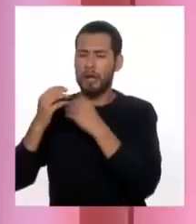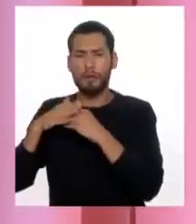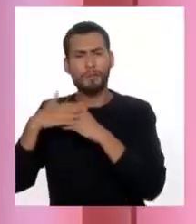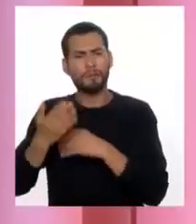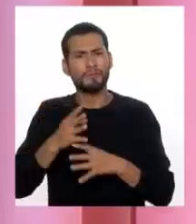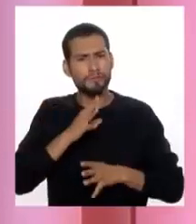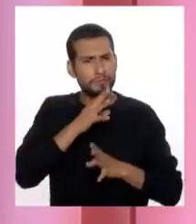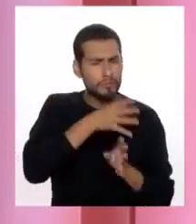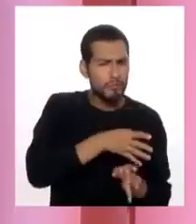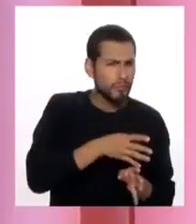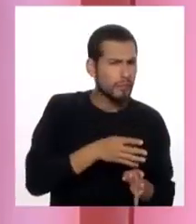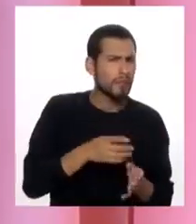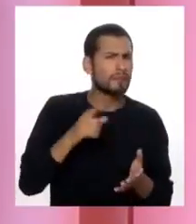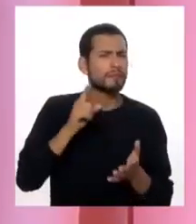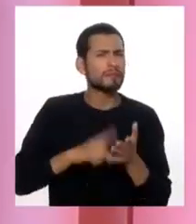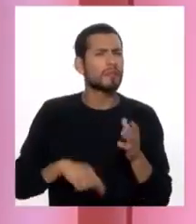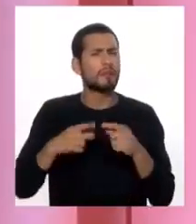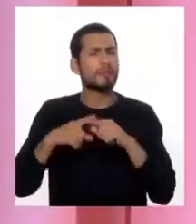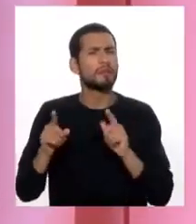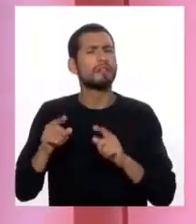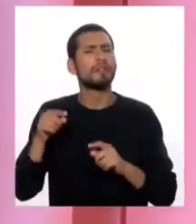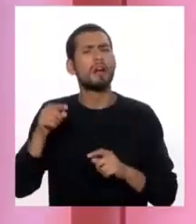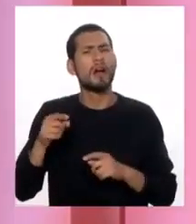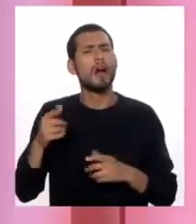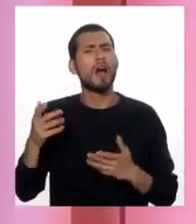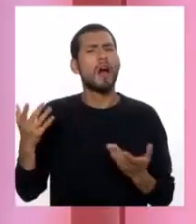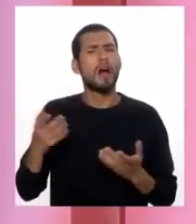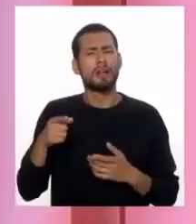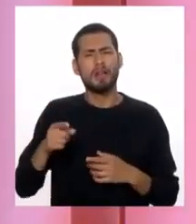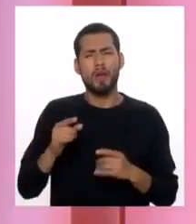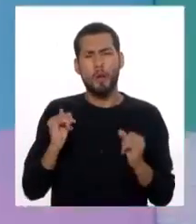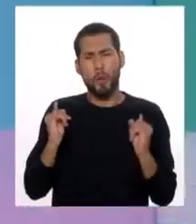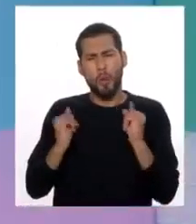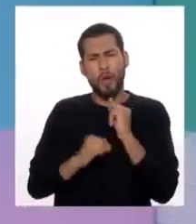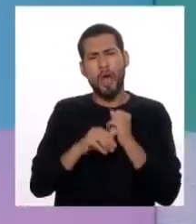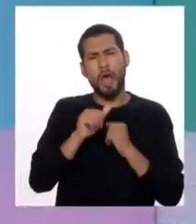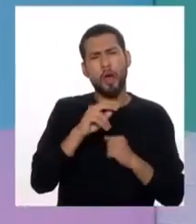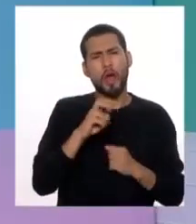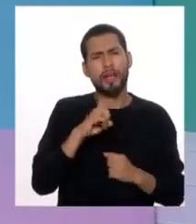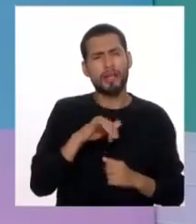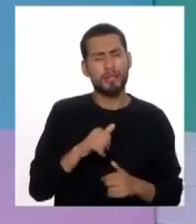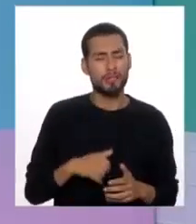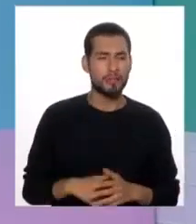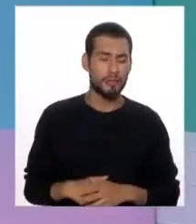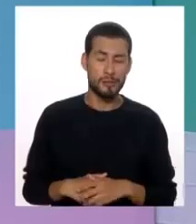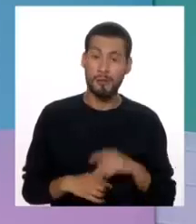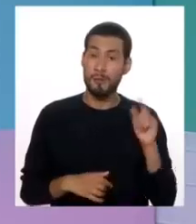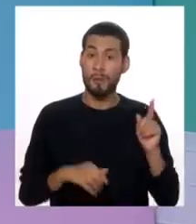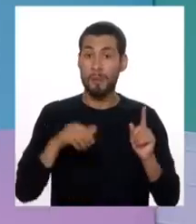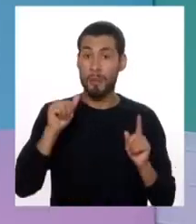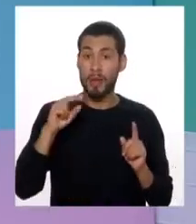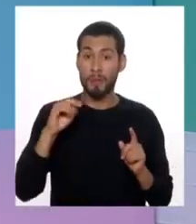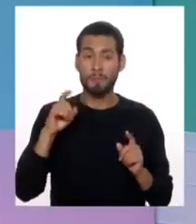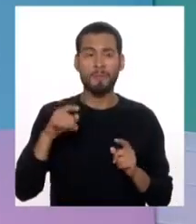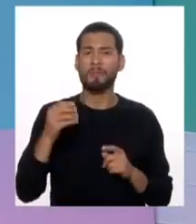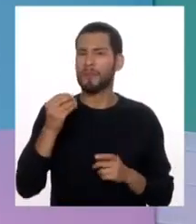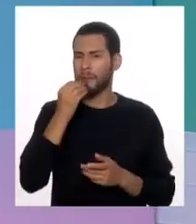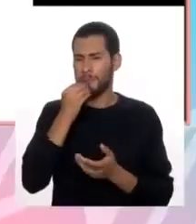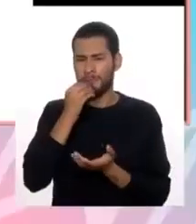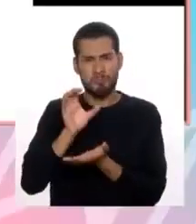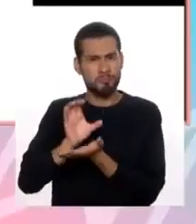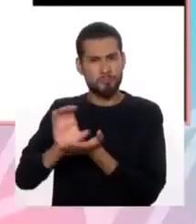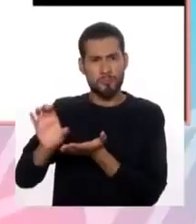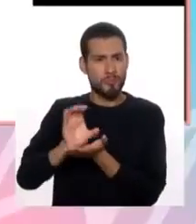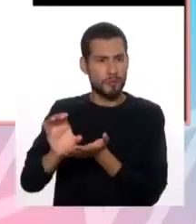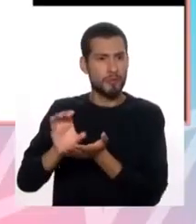vómito, ¿qué lo diferencia de la anorexia? En la anorexia lo que prima es la restricción alimentaria.